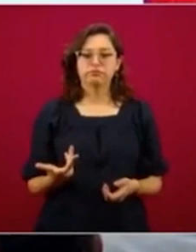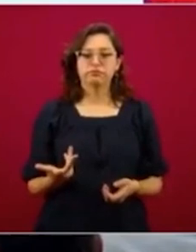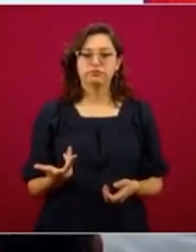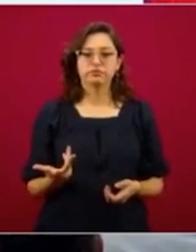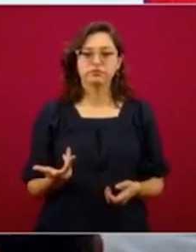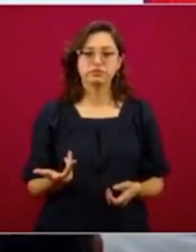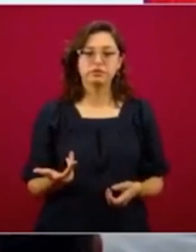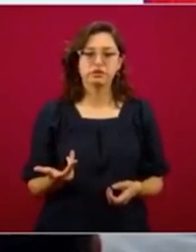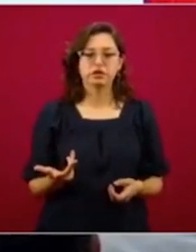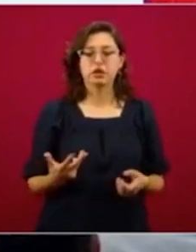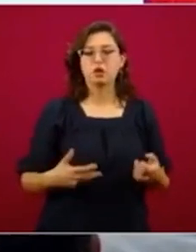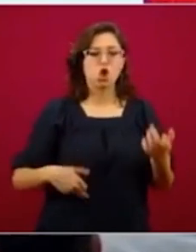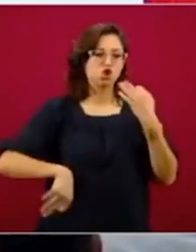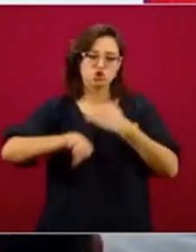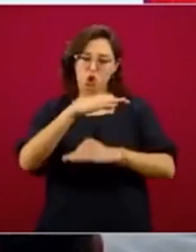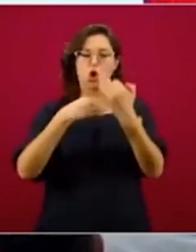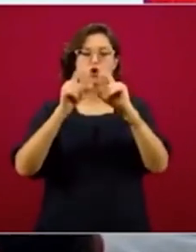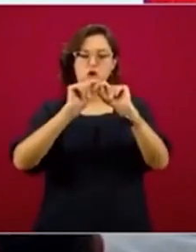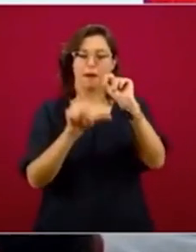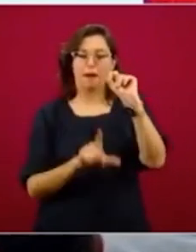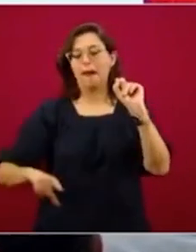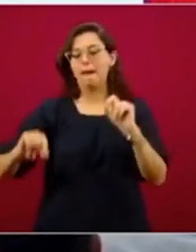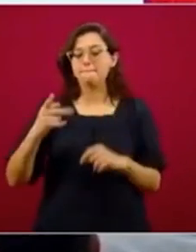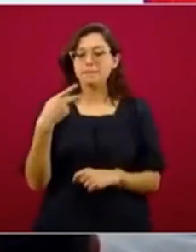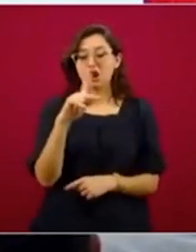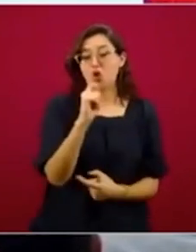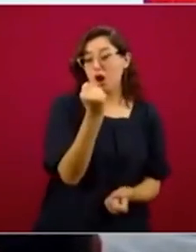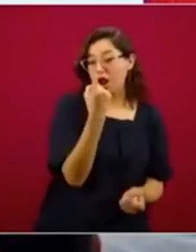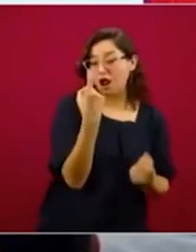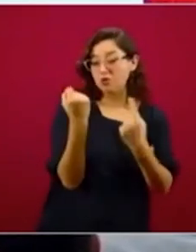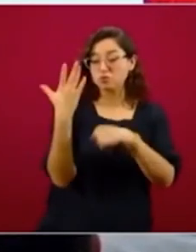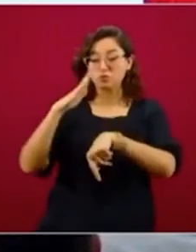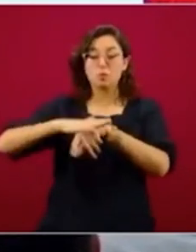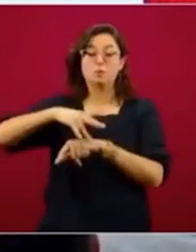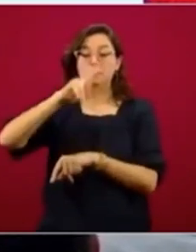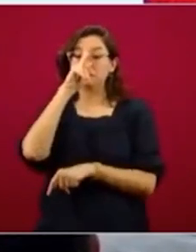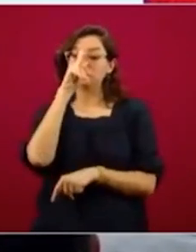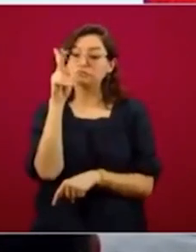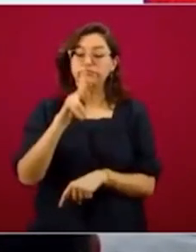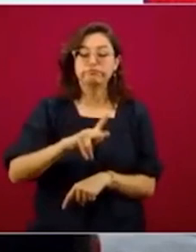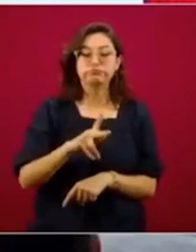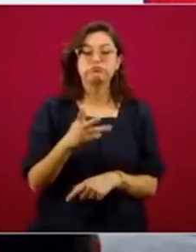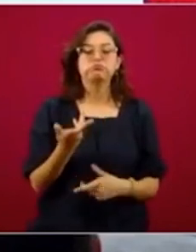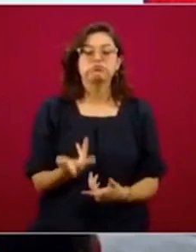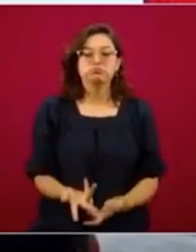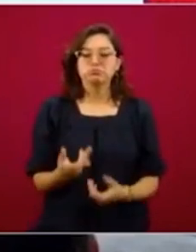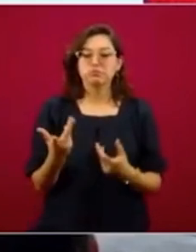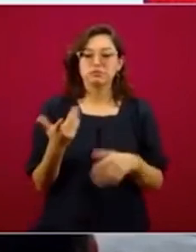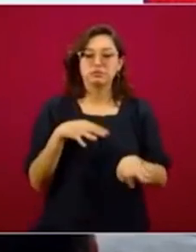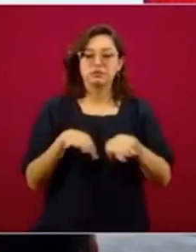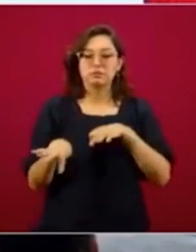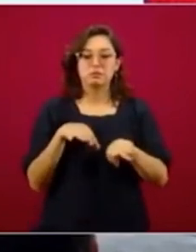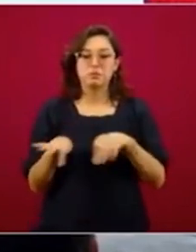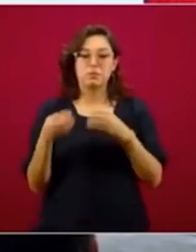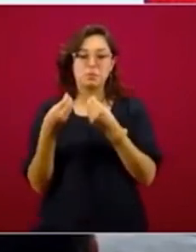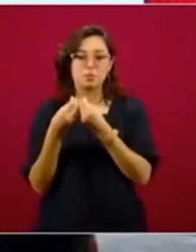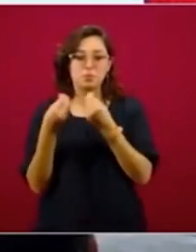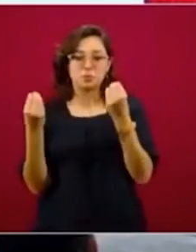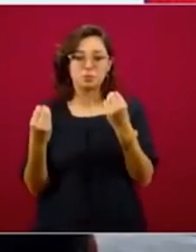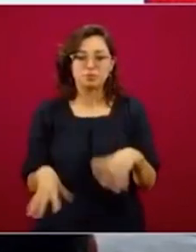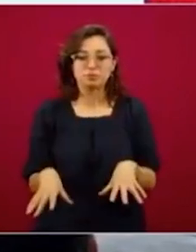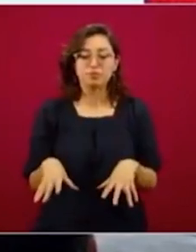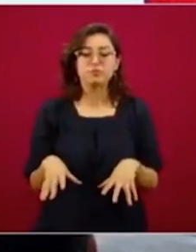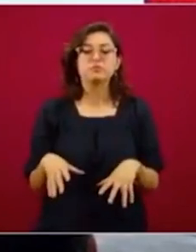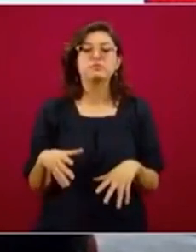digo, en general todos, pero con mayor énfasis en estas ciudades ha habido una afectación en la pérdida de empleo. Igualmente